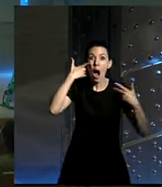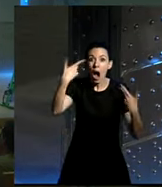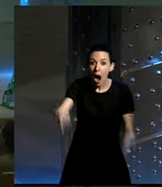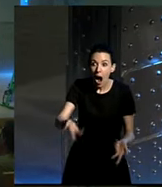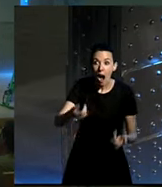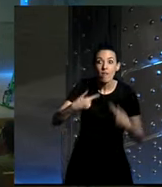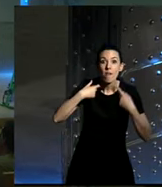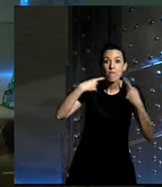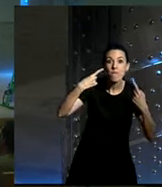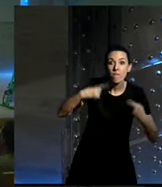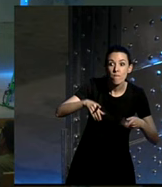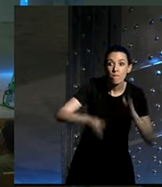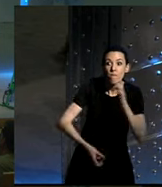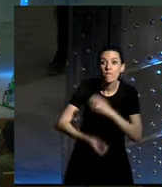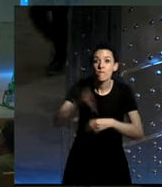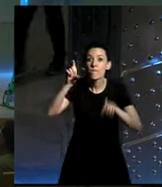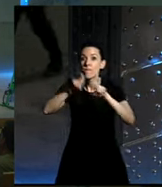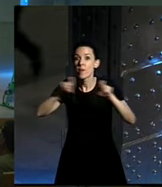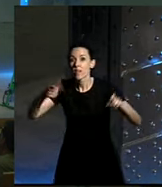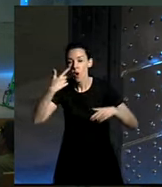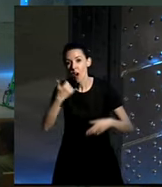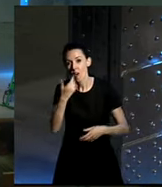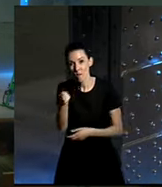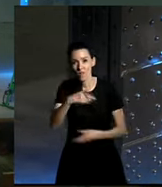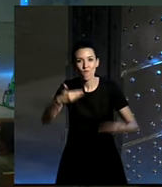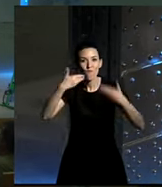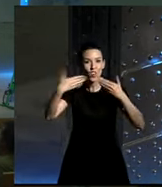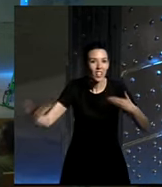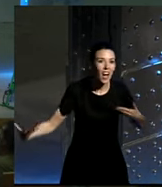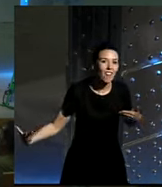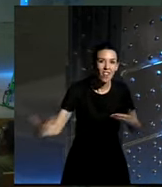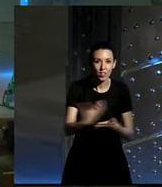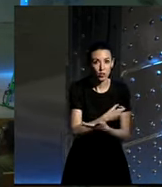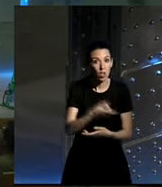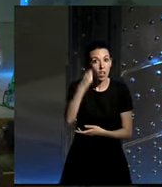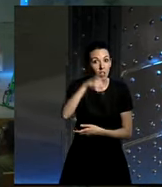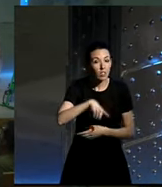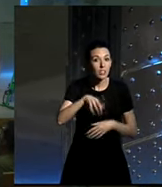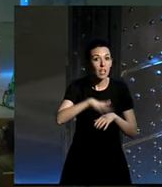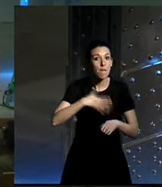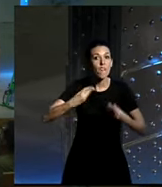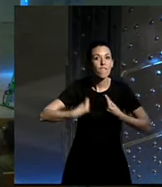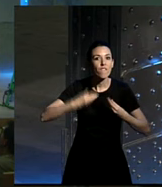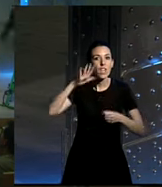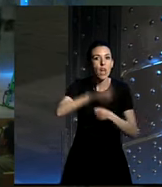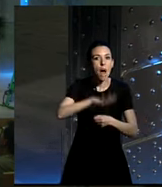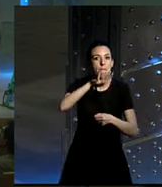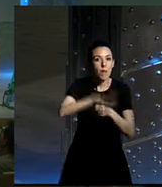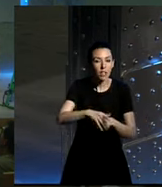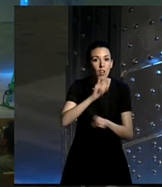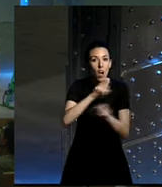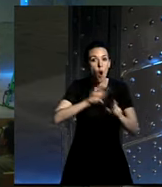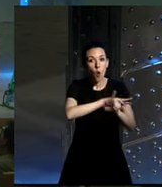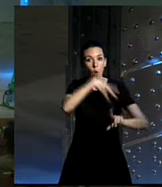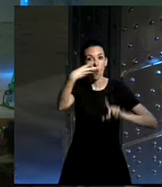convierta en un emprendedor o lo más parecido muchísimas gracias a todos en julio también hay vida en martes ya iremos anunciando a través de la web